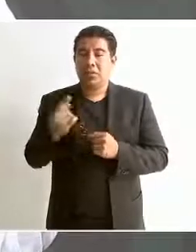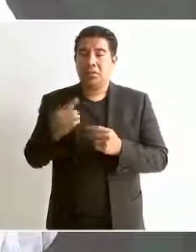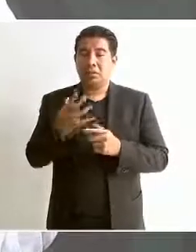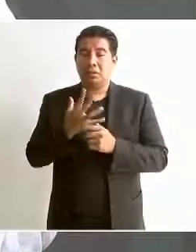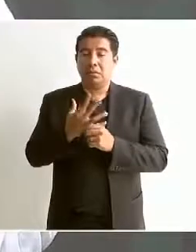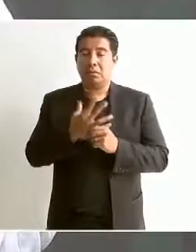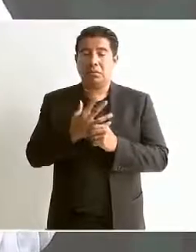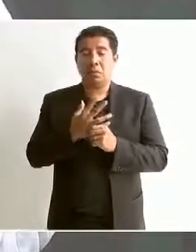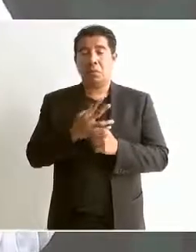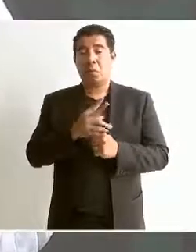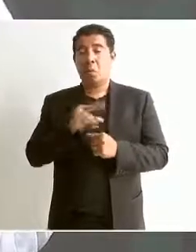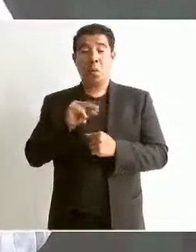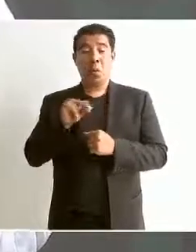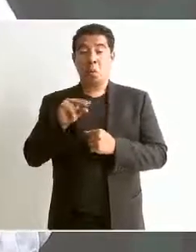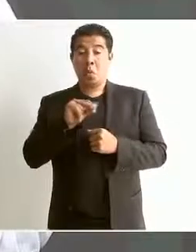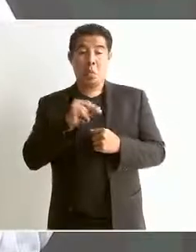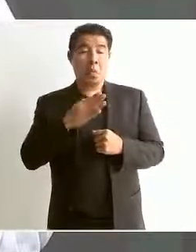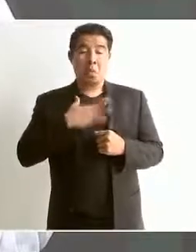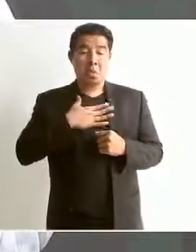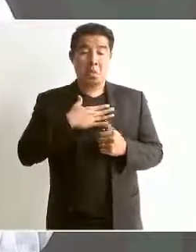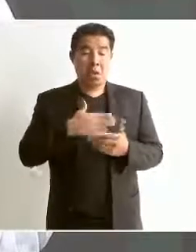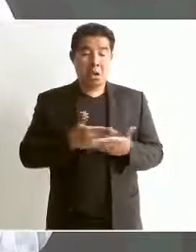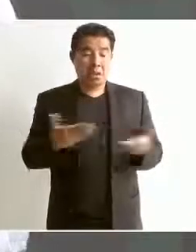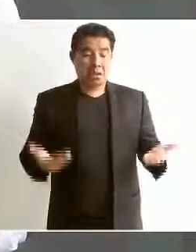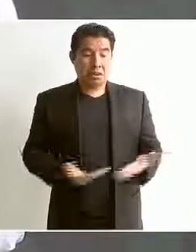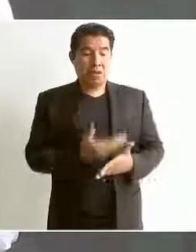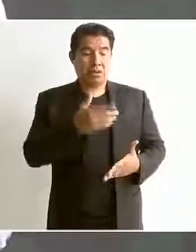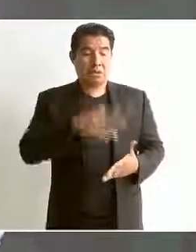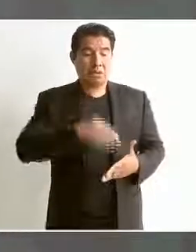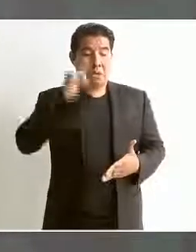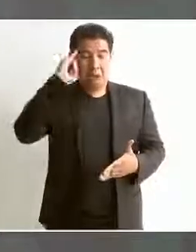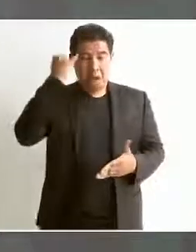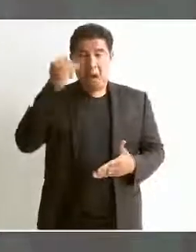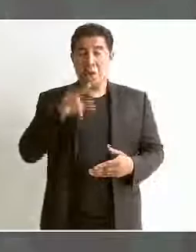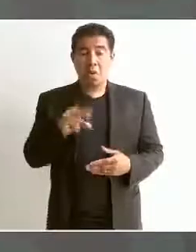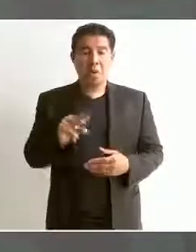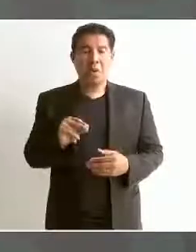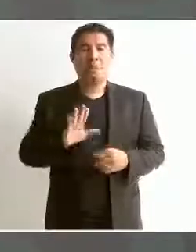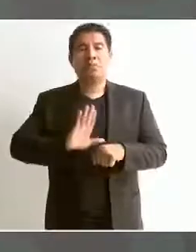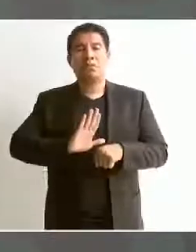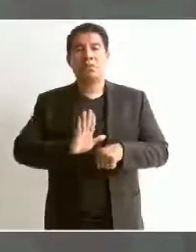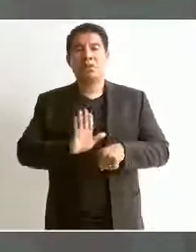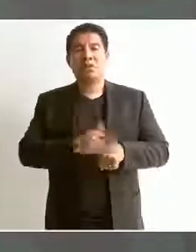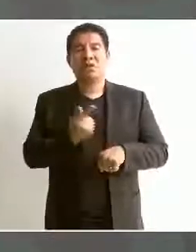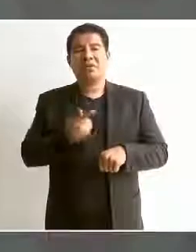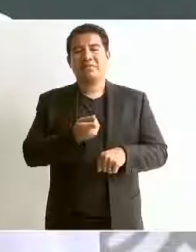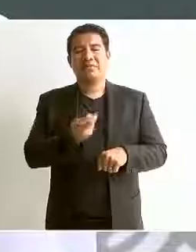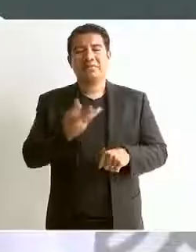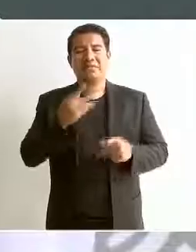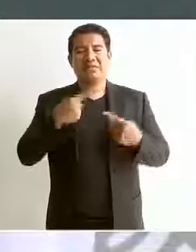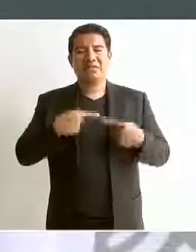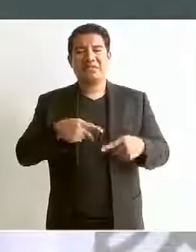sus orígenes, porque era mucho el acoso.